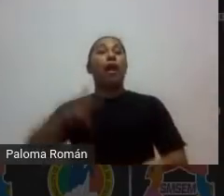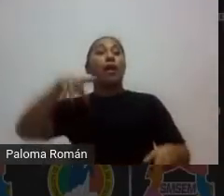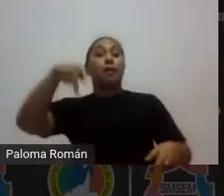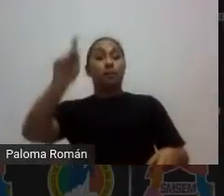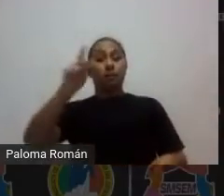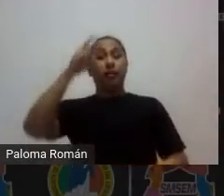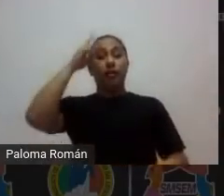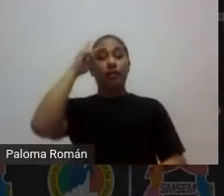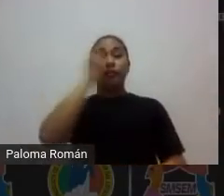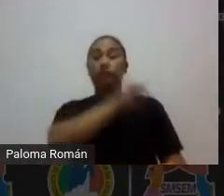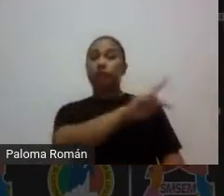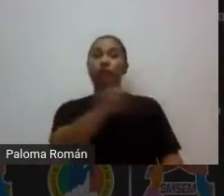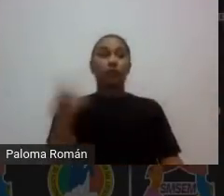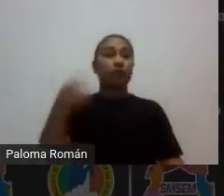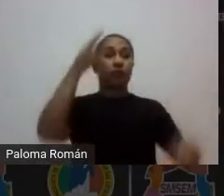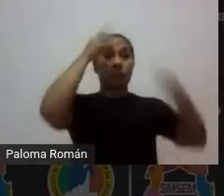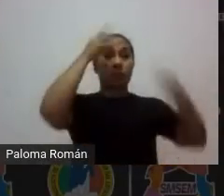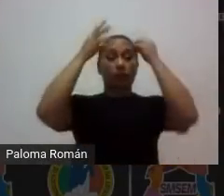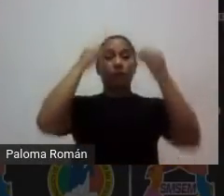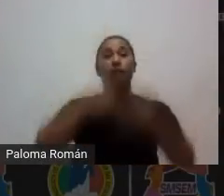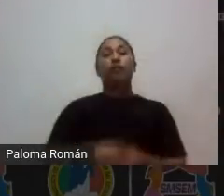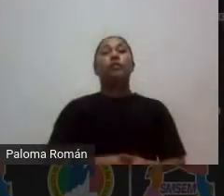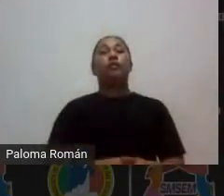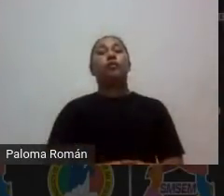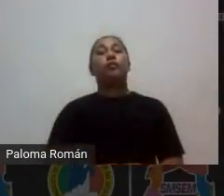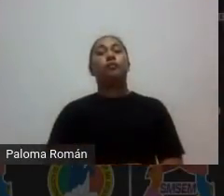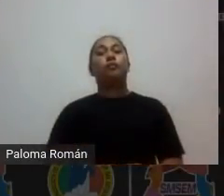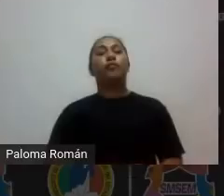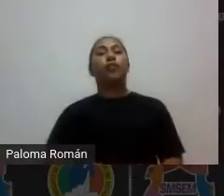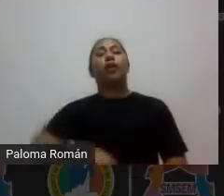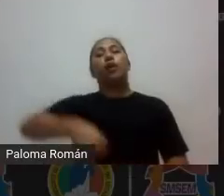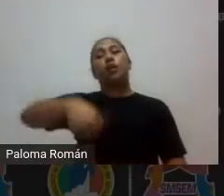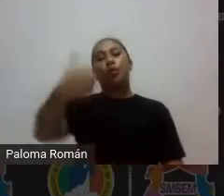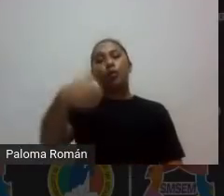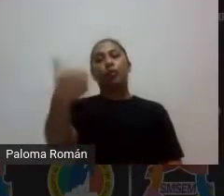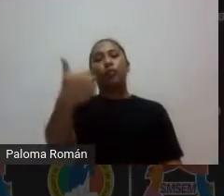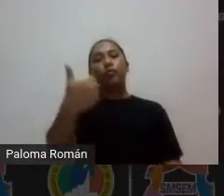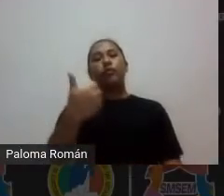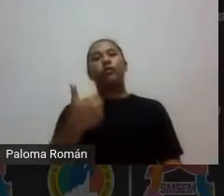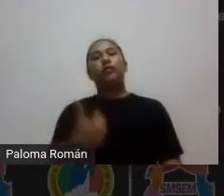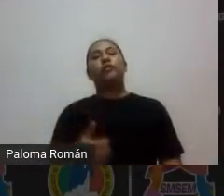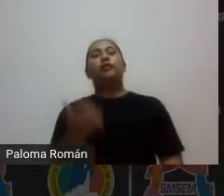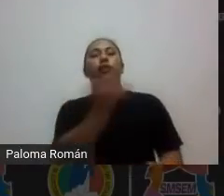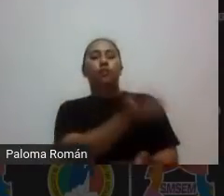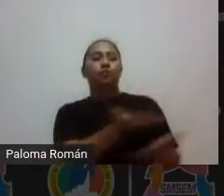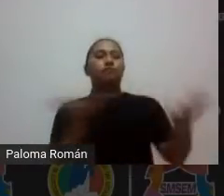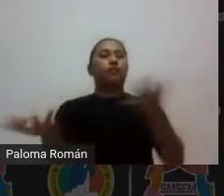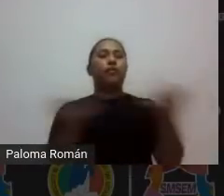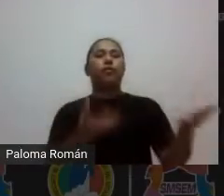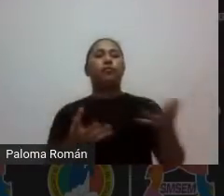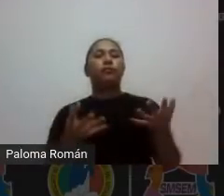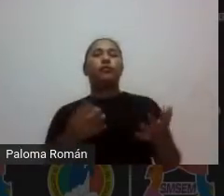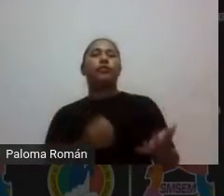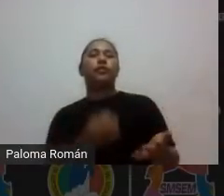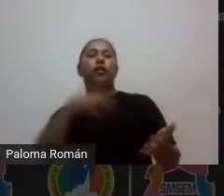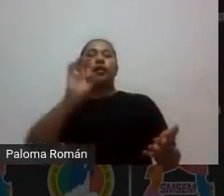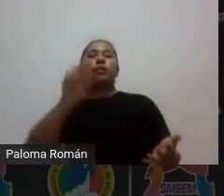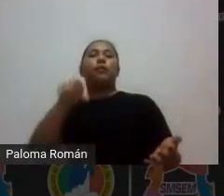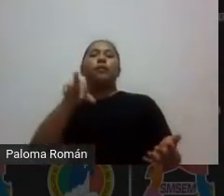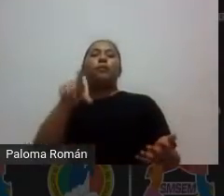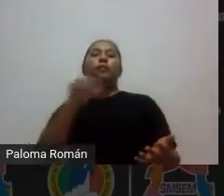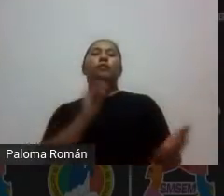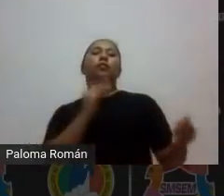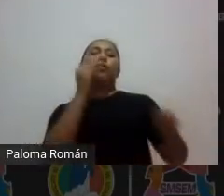vinculación directa con los 11 ámbitos del perfil de egreso y justo el que se dedica el que está